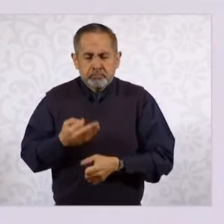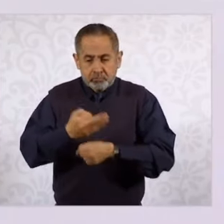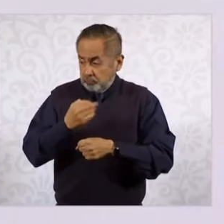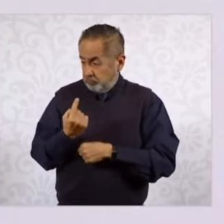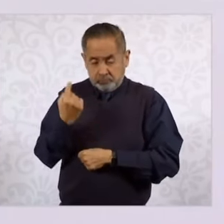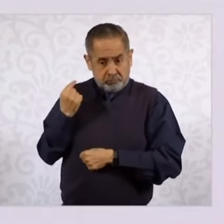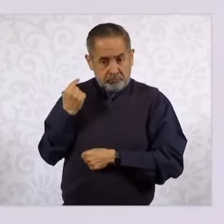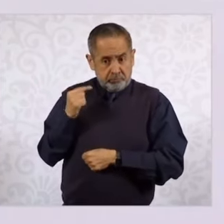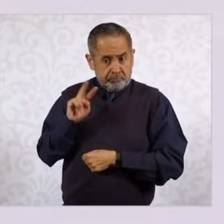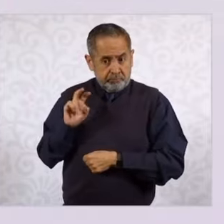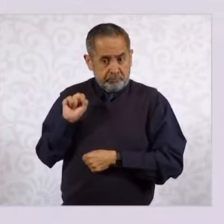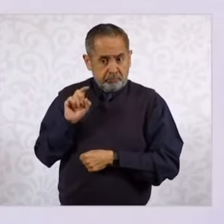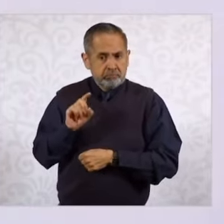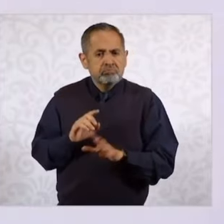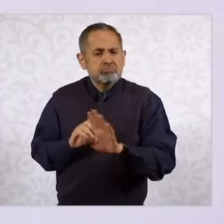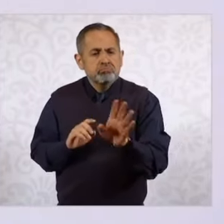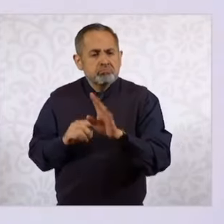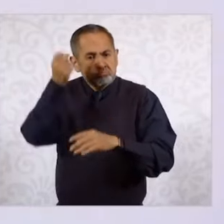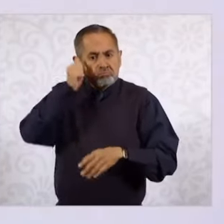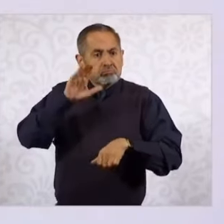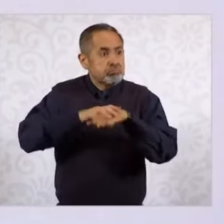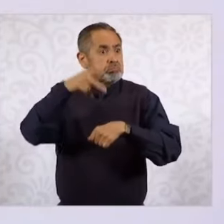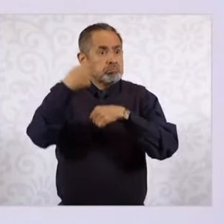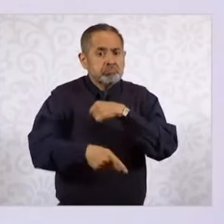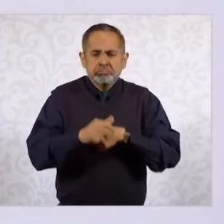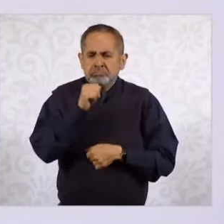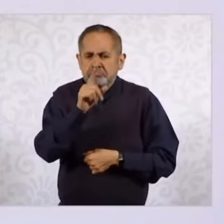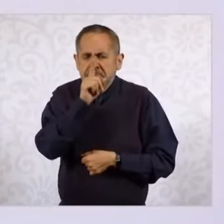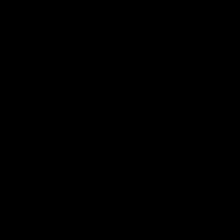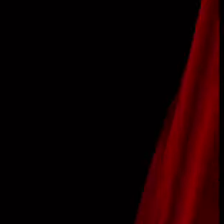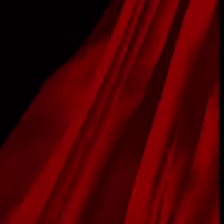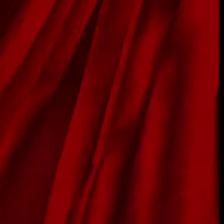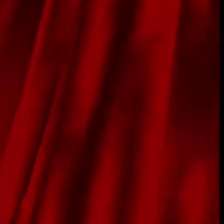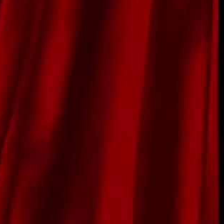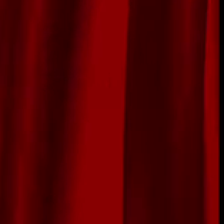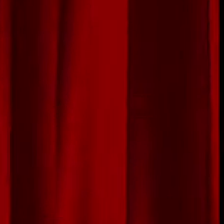es que este fin de semana no fue de los estados con mayor número de votos.